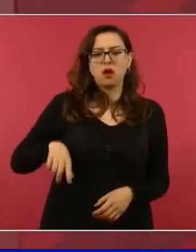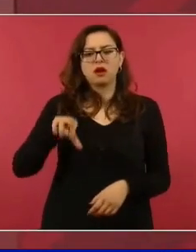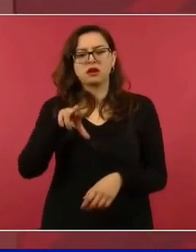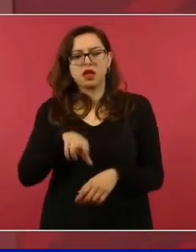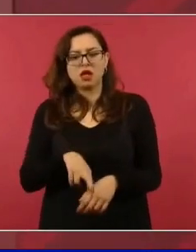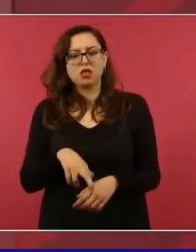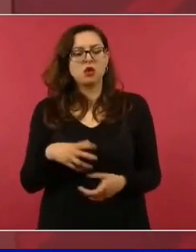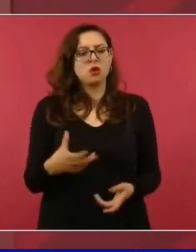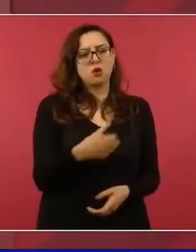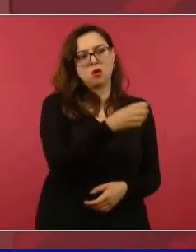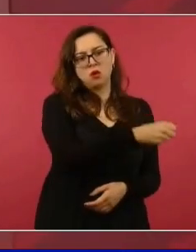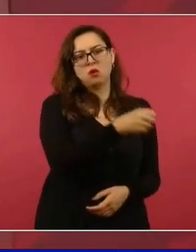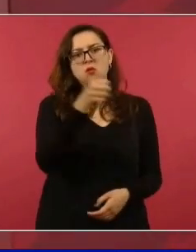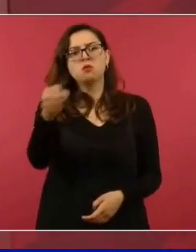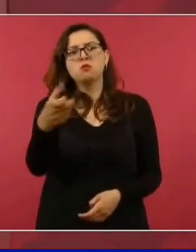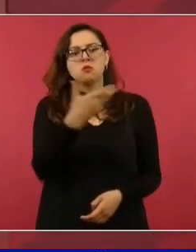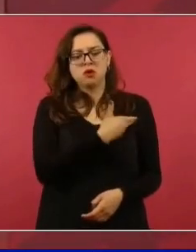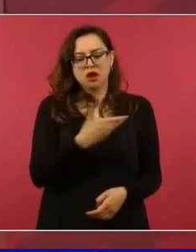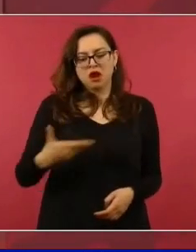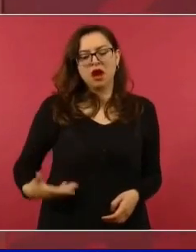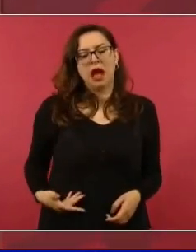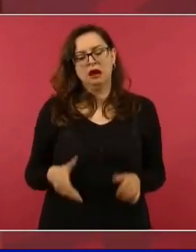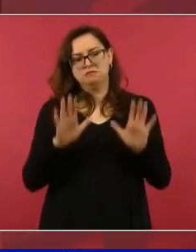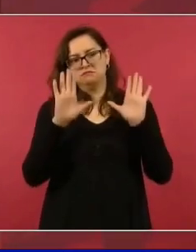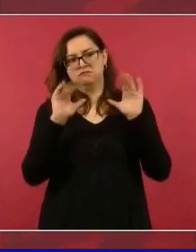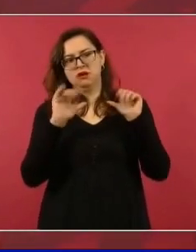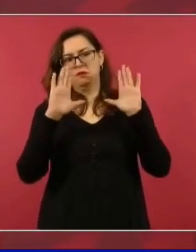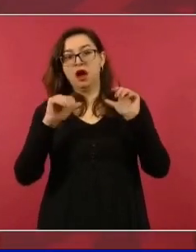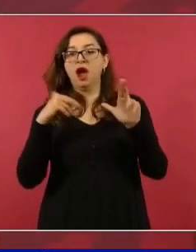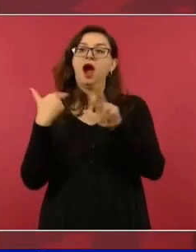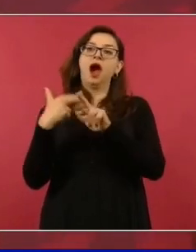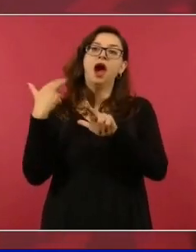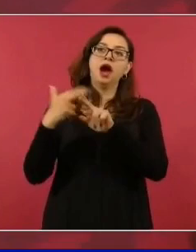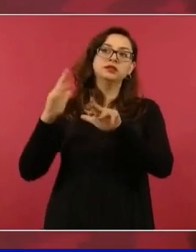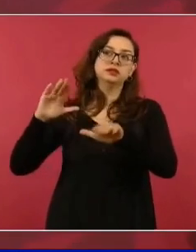nos volvemos a encontrar en la próxima elección,